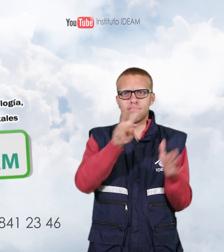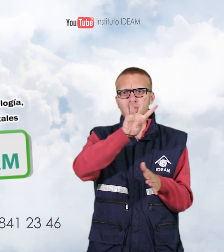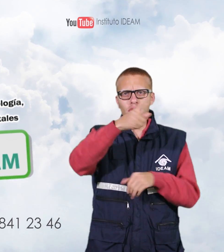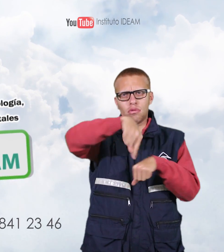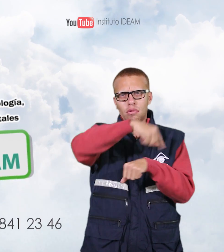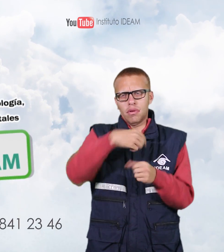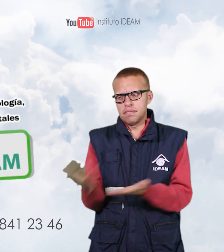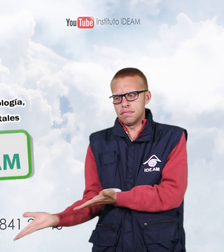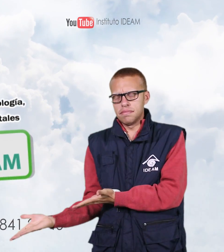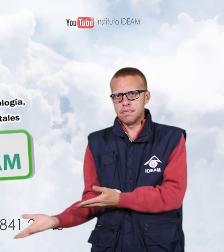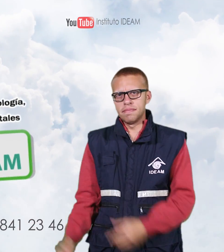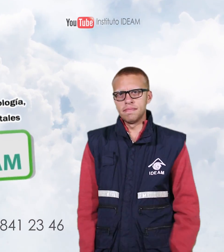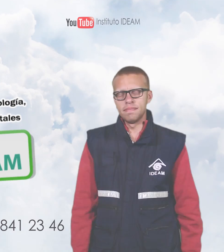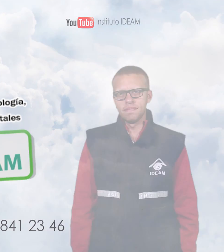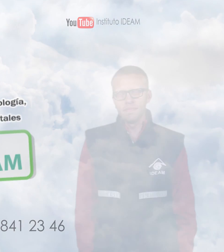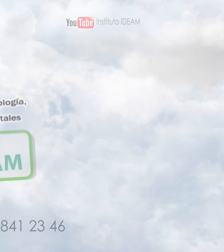con los teléfonos que aparecen en pantalla.